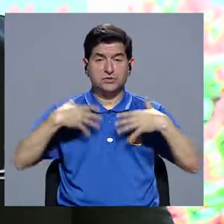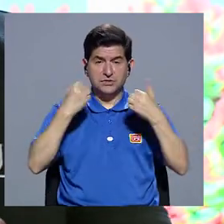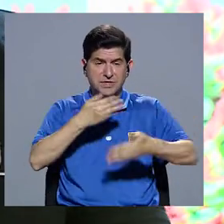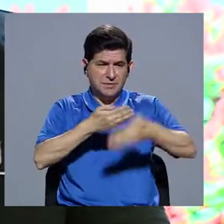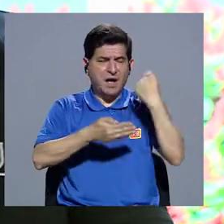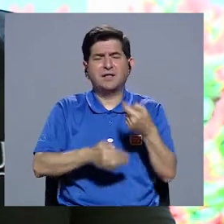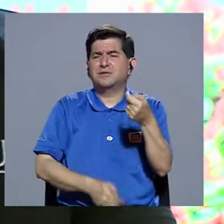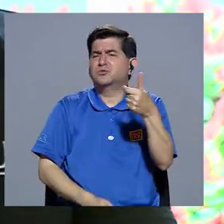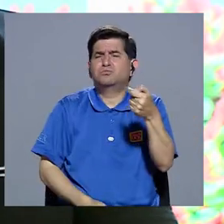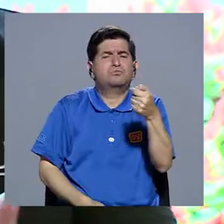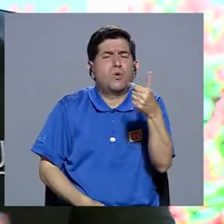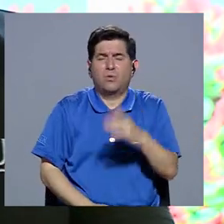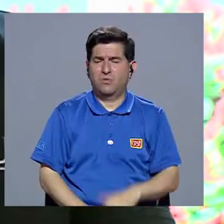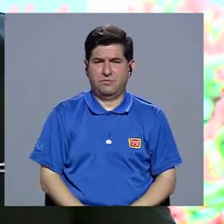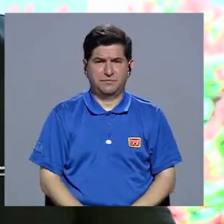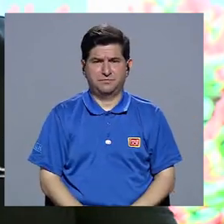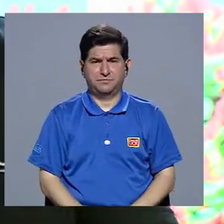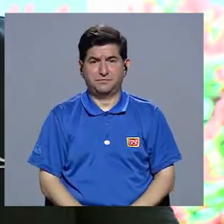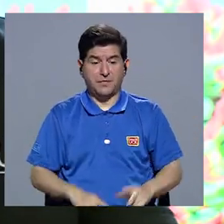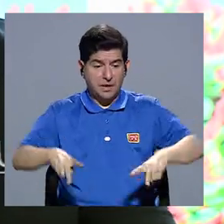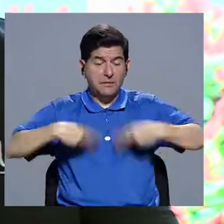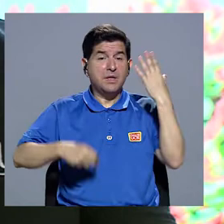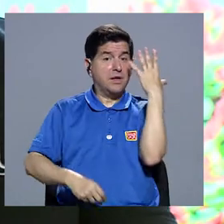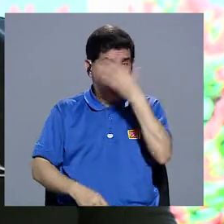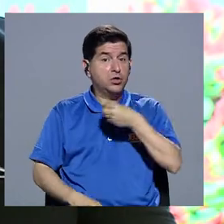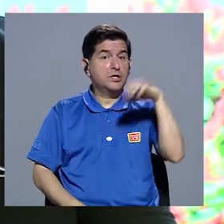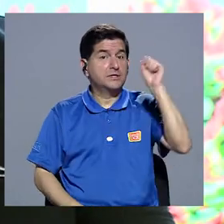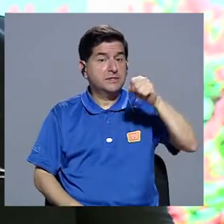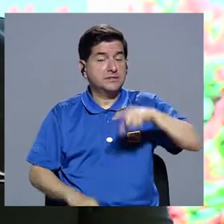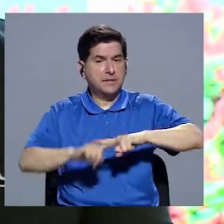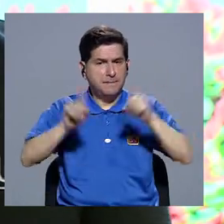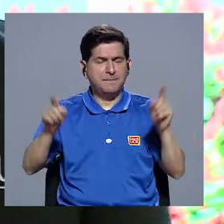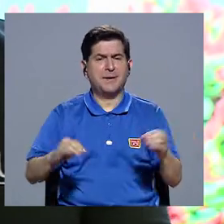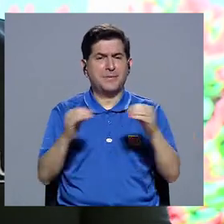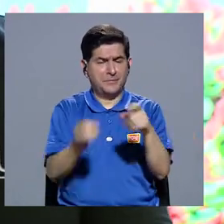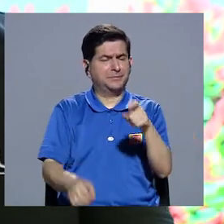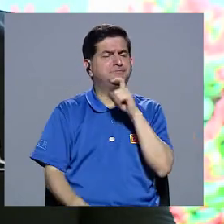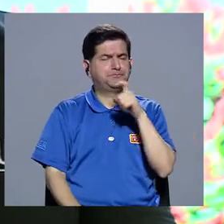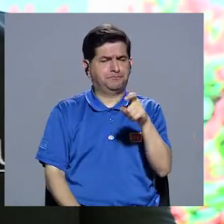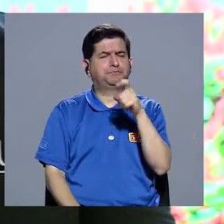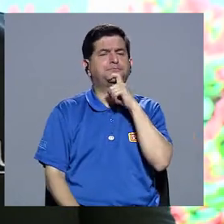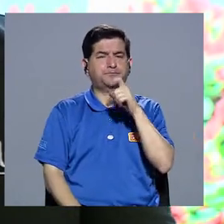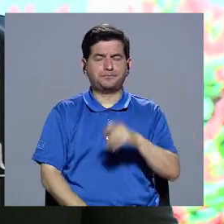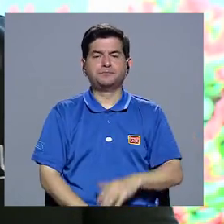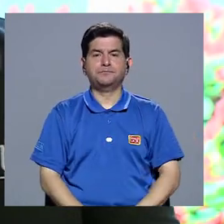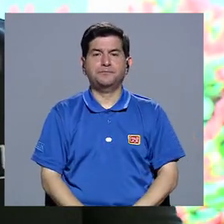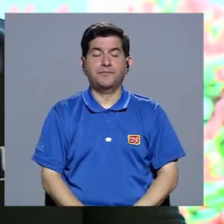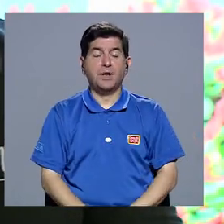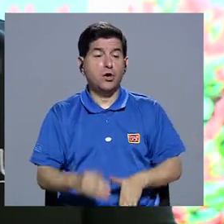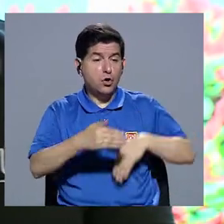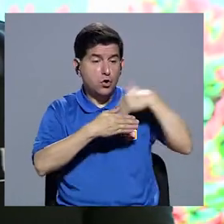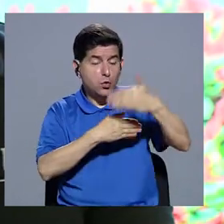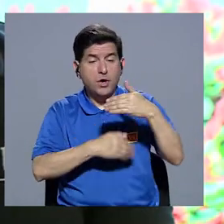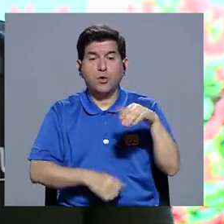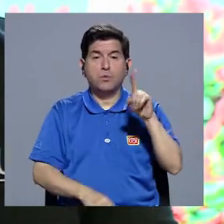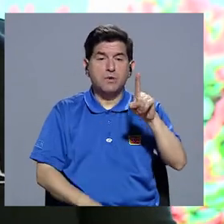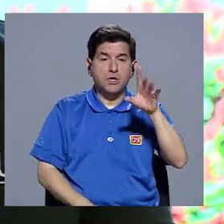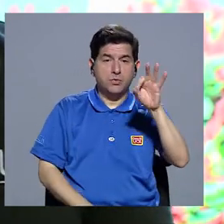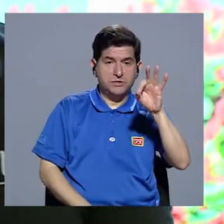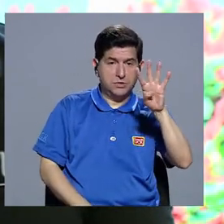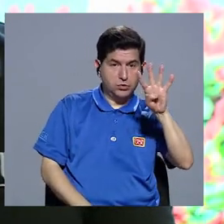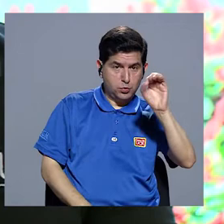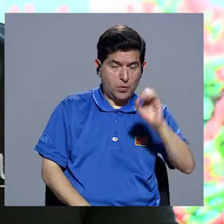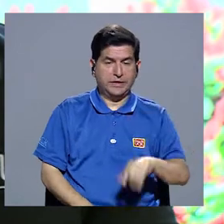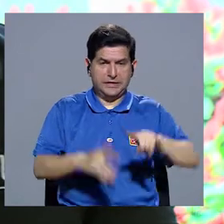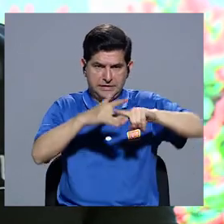antes eran escasos, más escasos. La vida era más bonita, claro, pero sí era más difícil. Entonces, ya después de los años 1940